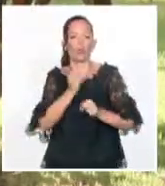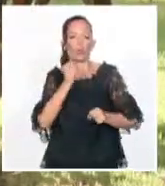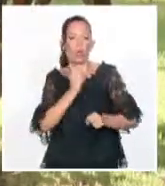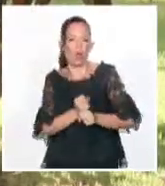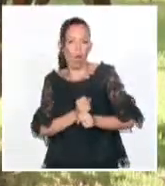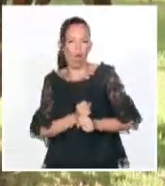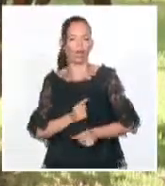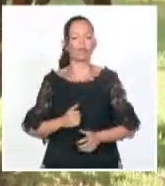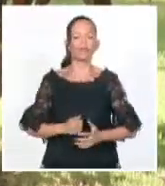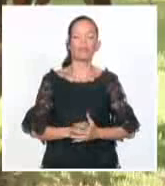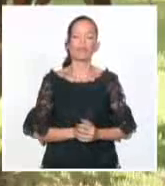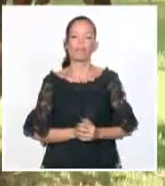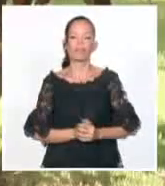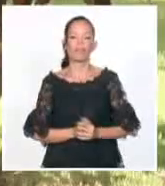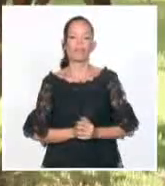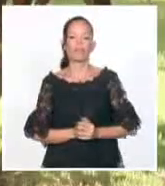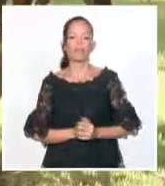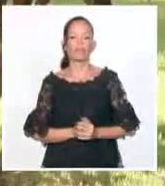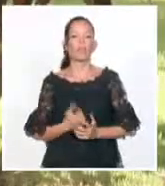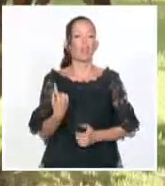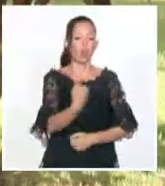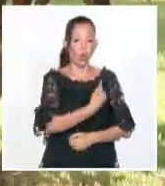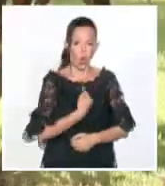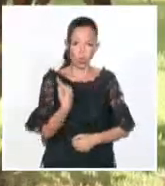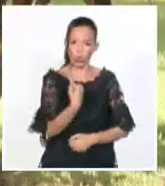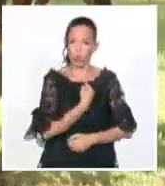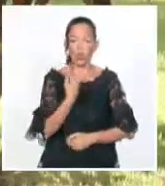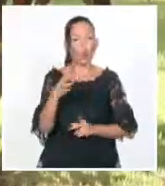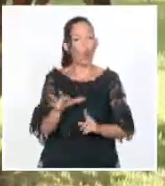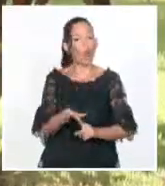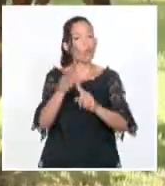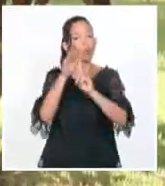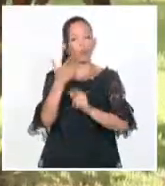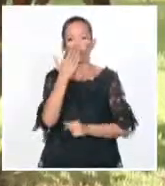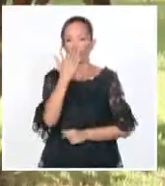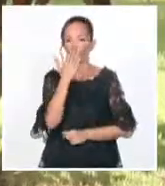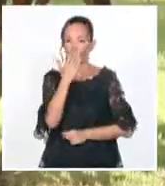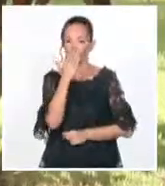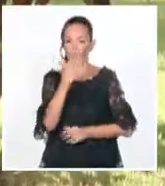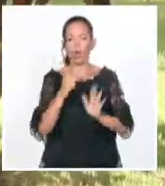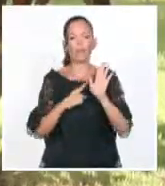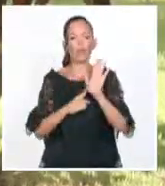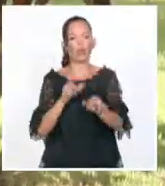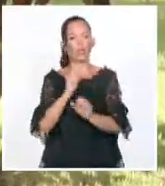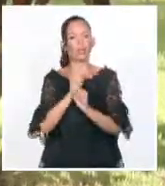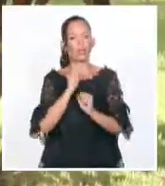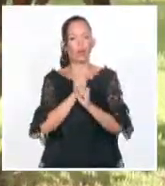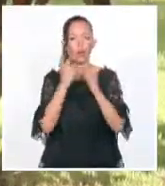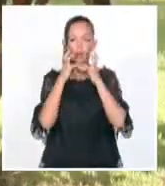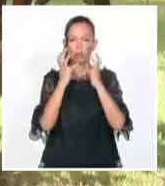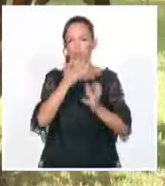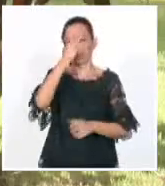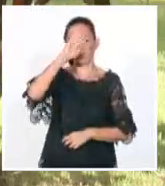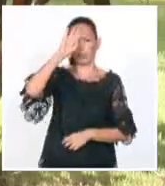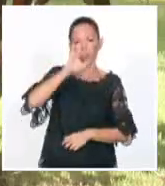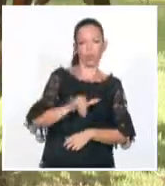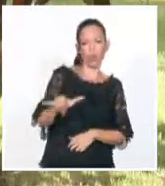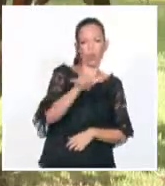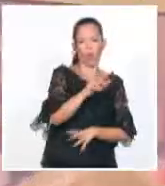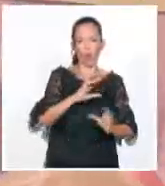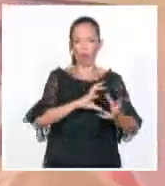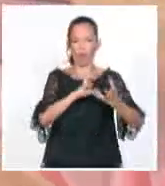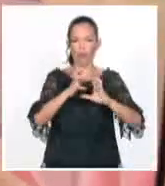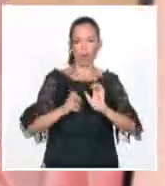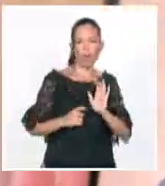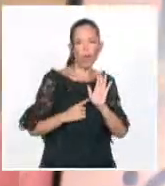cambio demográfico. En este caso, para nosotros es una gran oportunidad porque es parte del trabajo que hacemos en el país y también es una manera de posicionar este